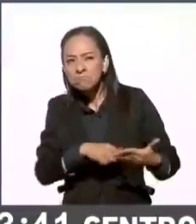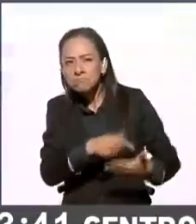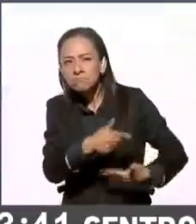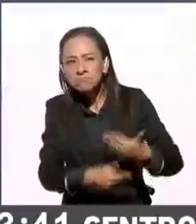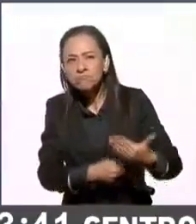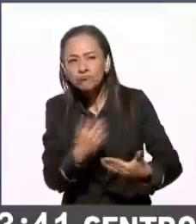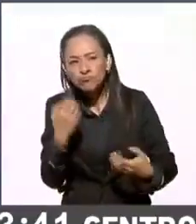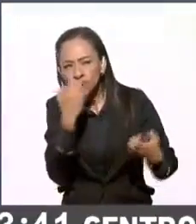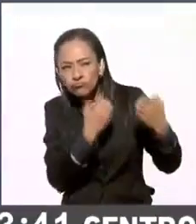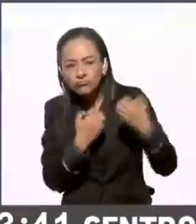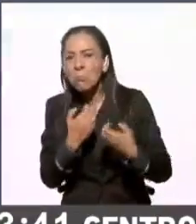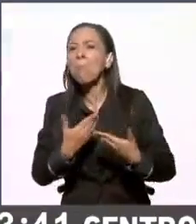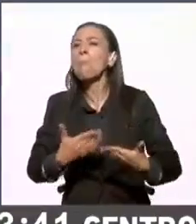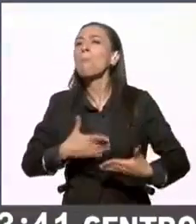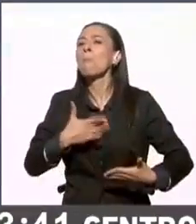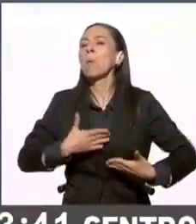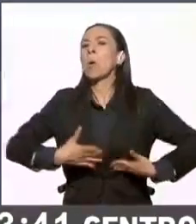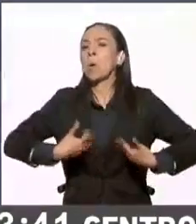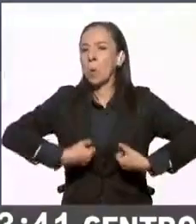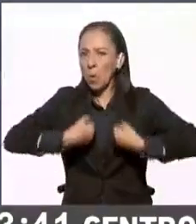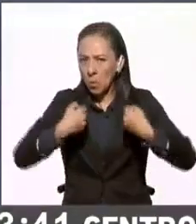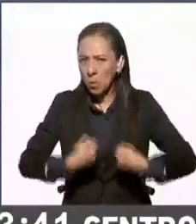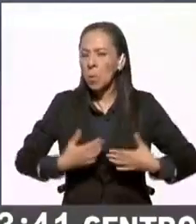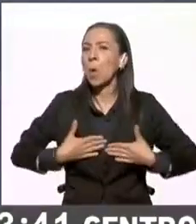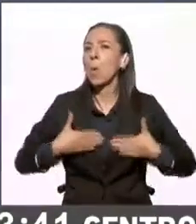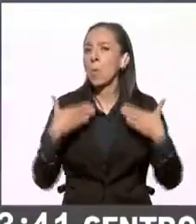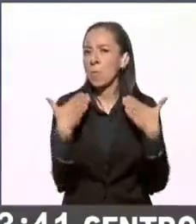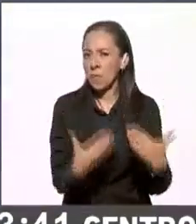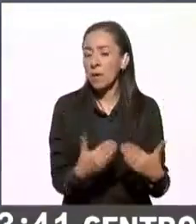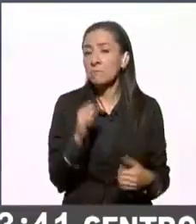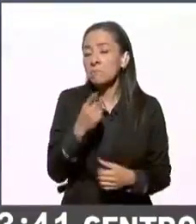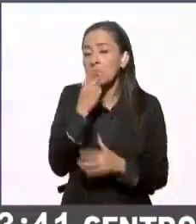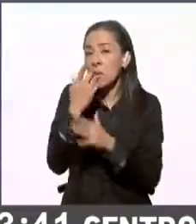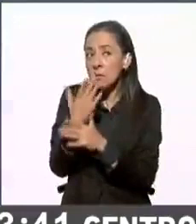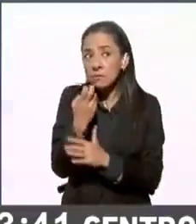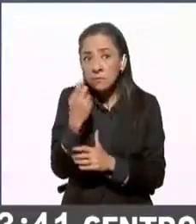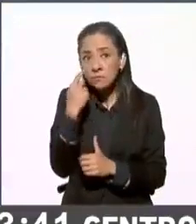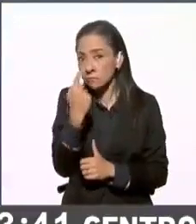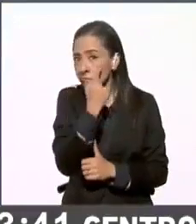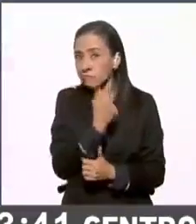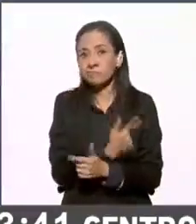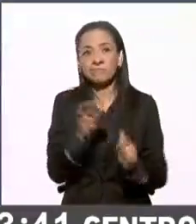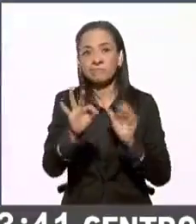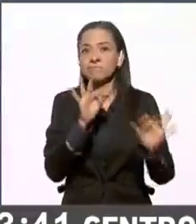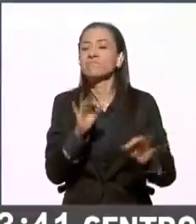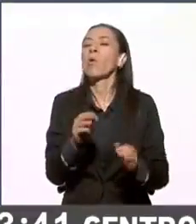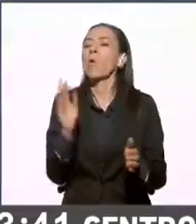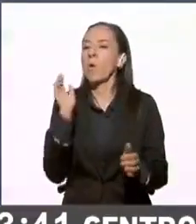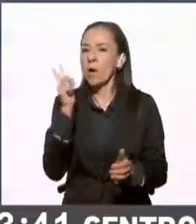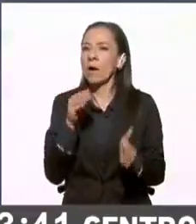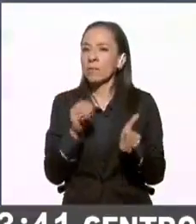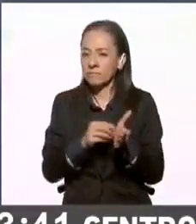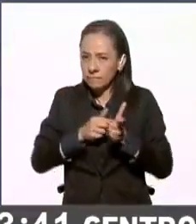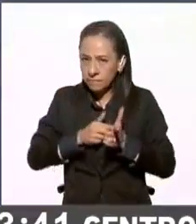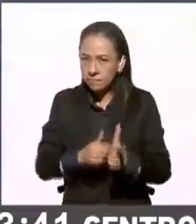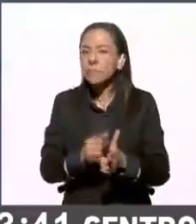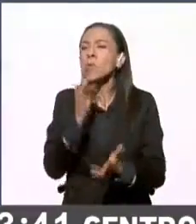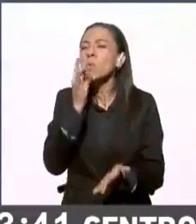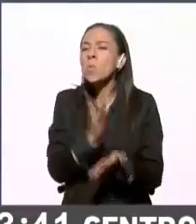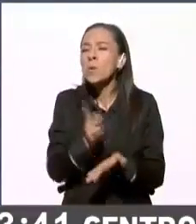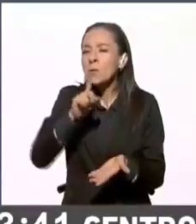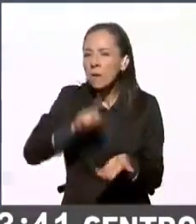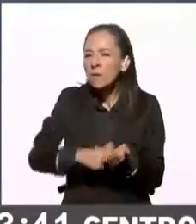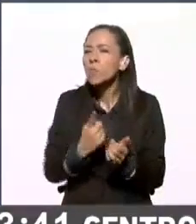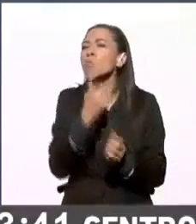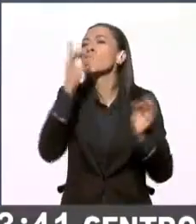esperanza de que esta democracia siga vigente. Comentarles que aquí solo hubo un incidente,